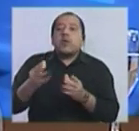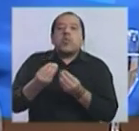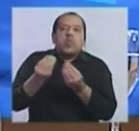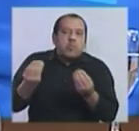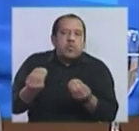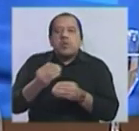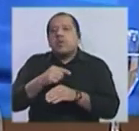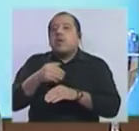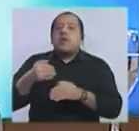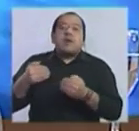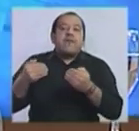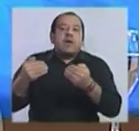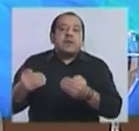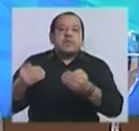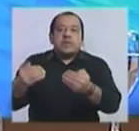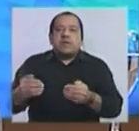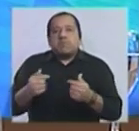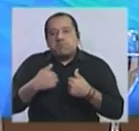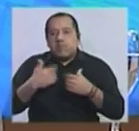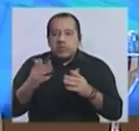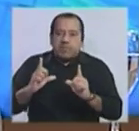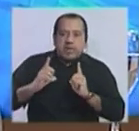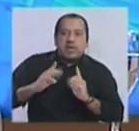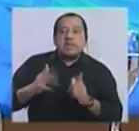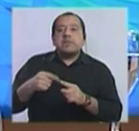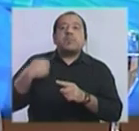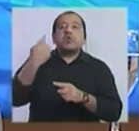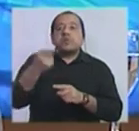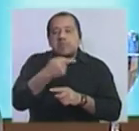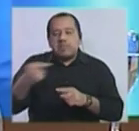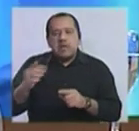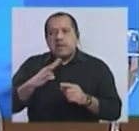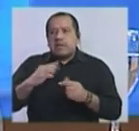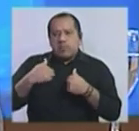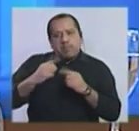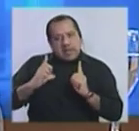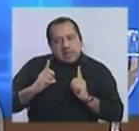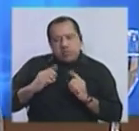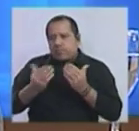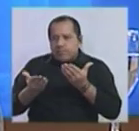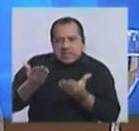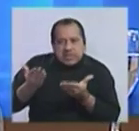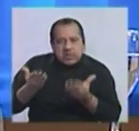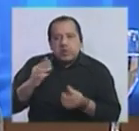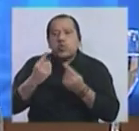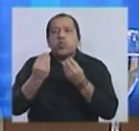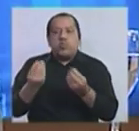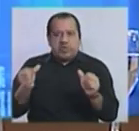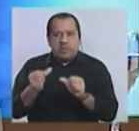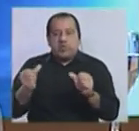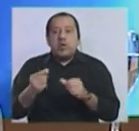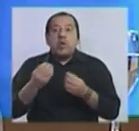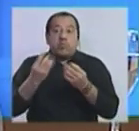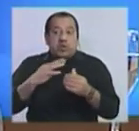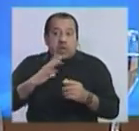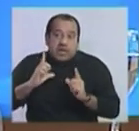hacemos algo sobre la semana que viene. Estamos evaluando un poco los movimientos porque justamente entendemos que hay